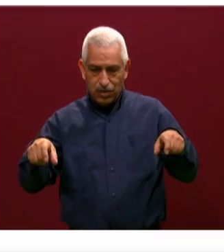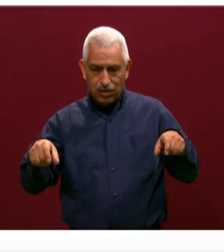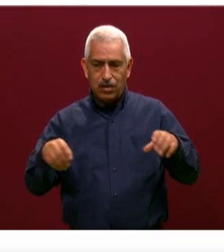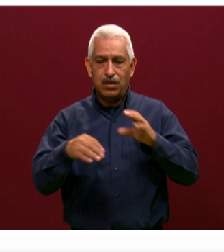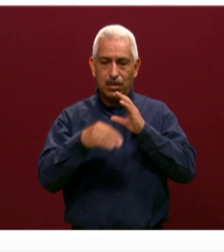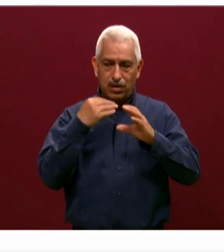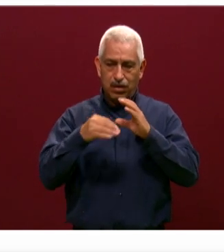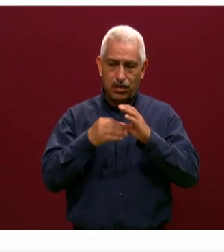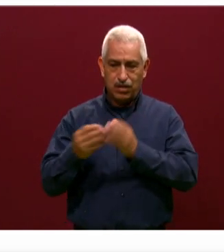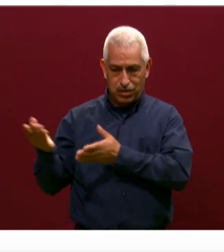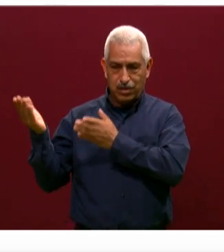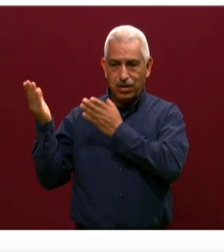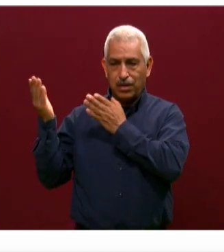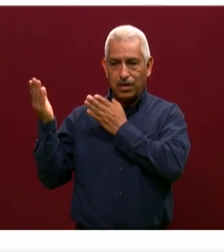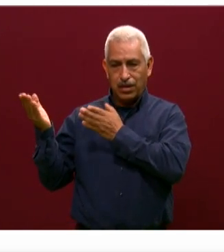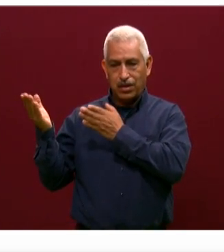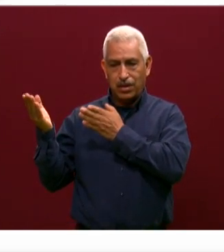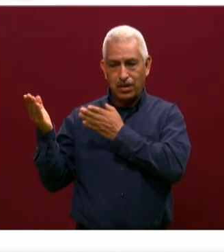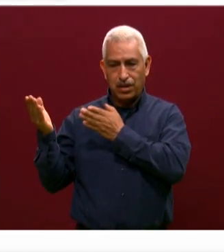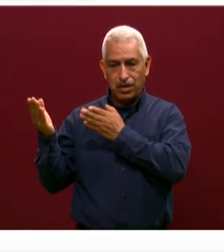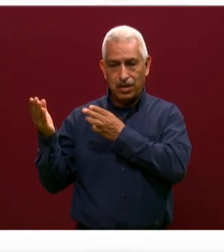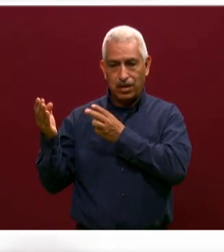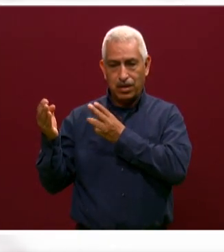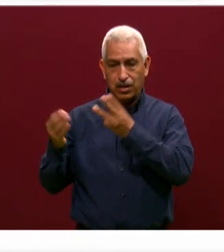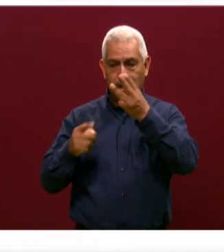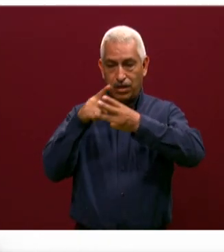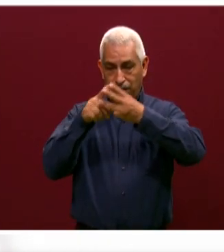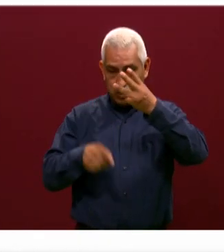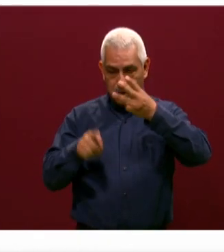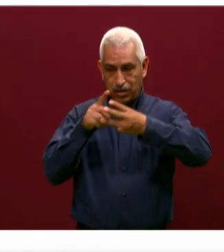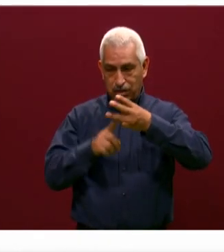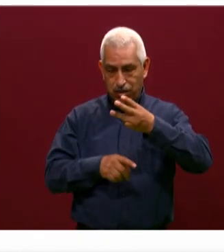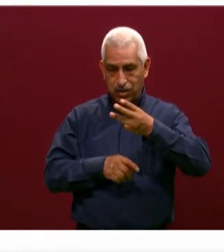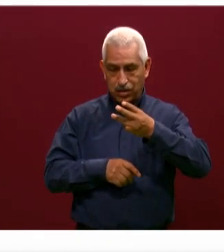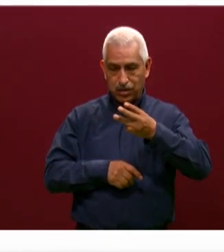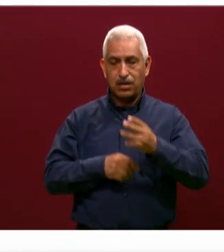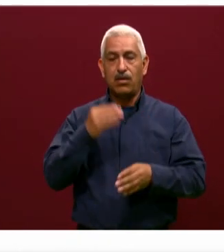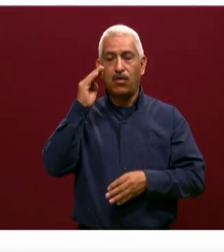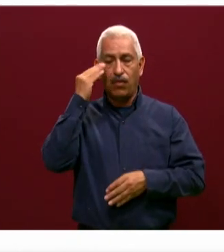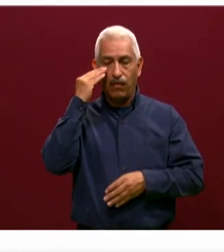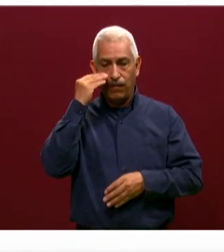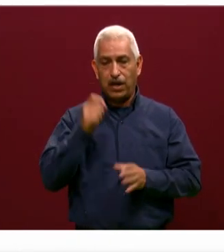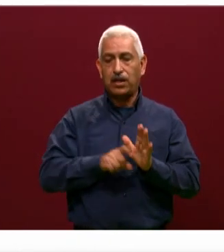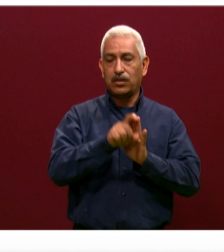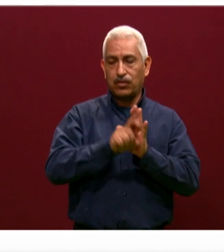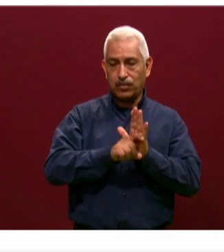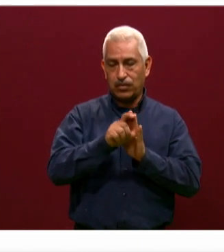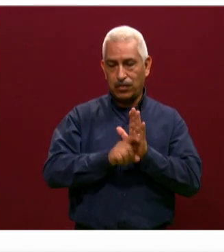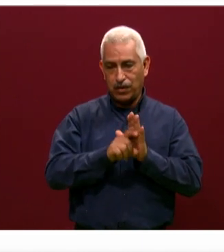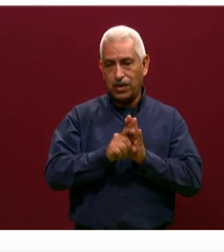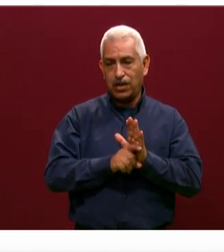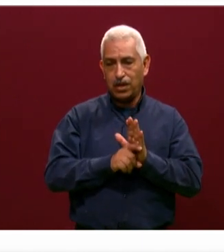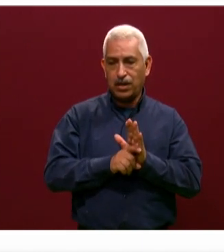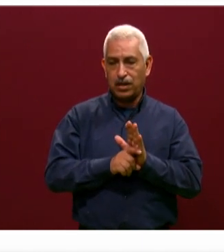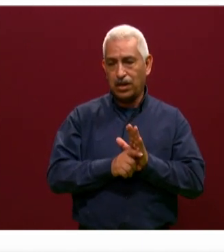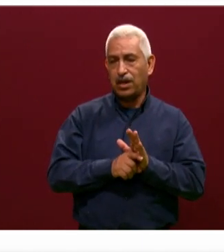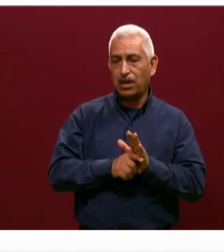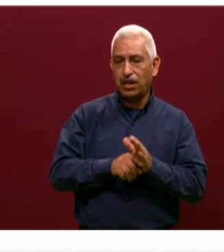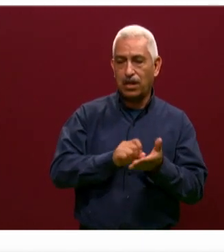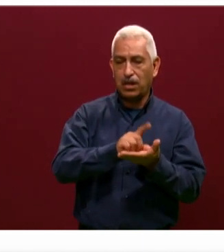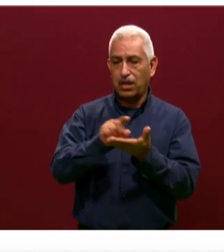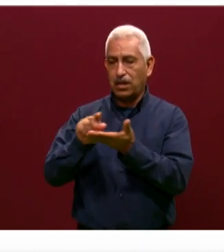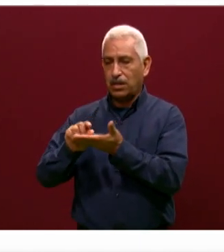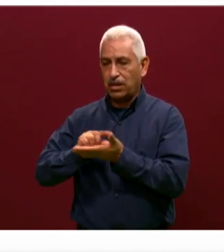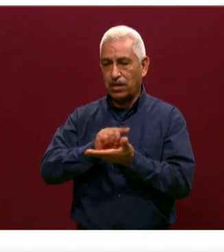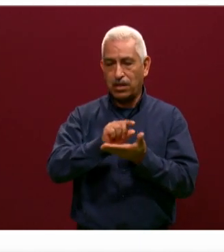o si no, telefónicamente también los podemos atender. Telefónicamente. Instagram y Facebook. Perfecto.